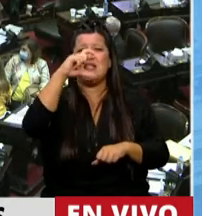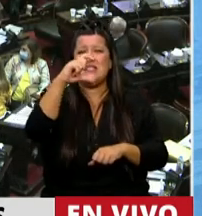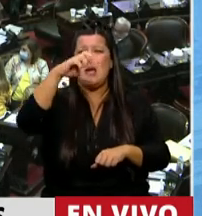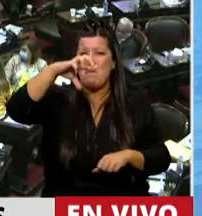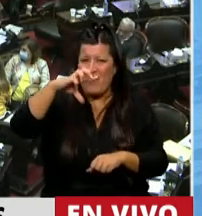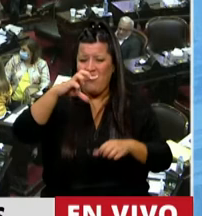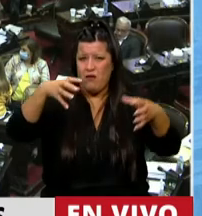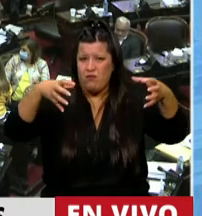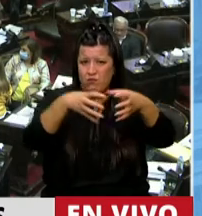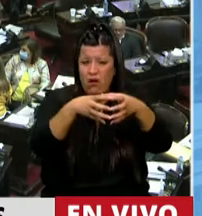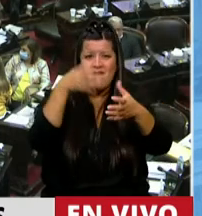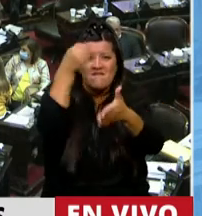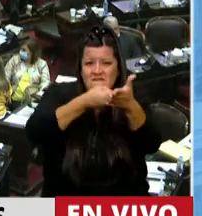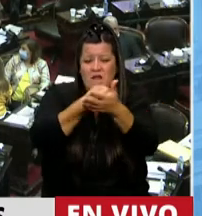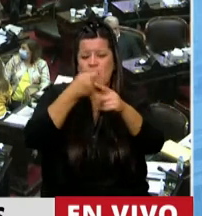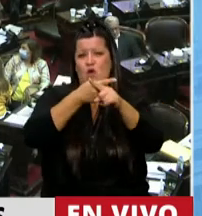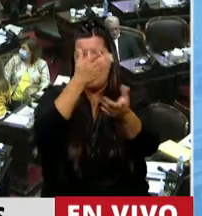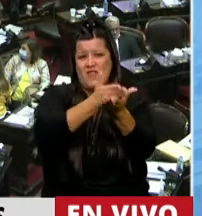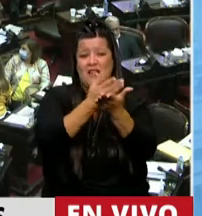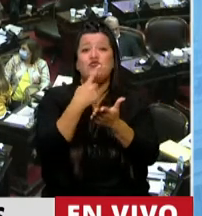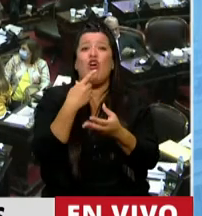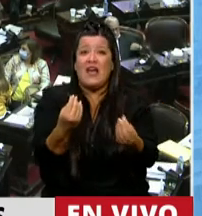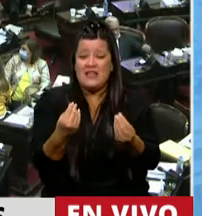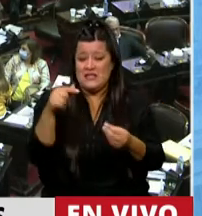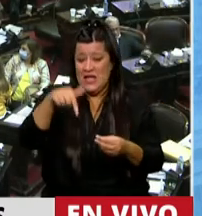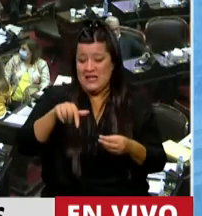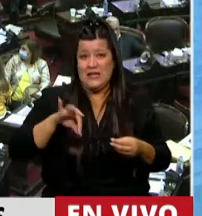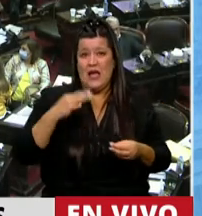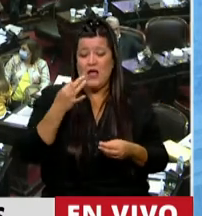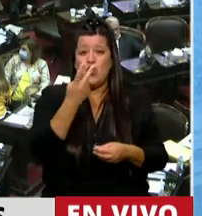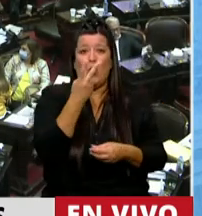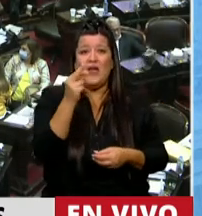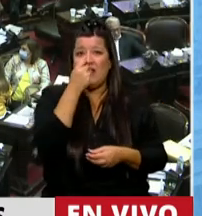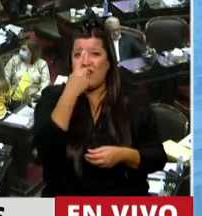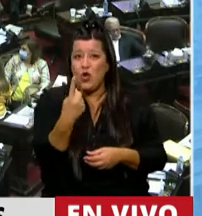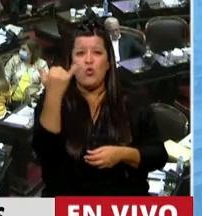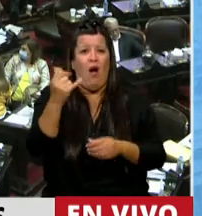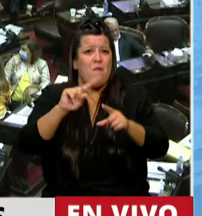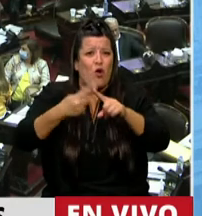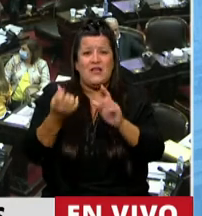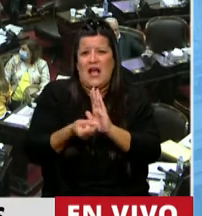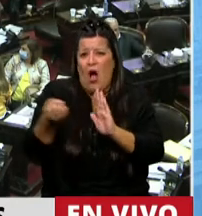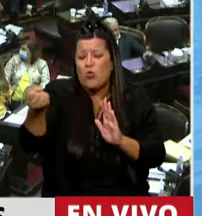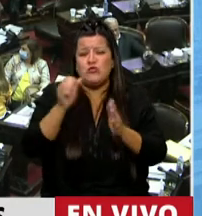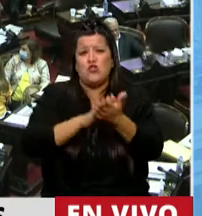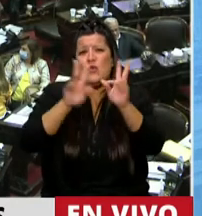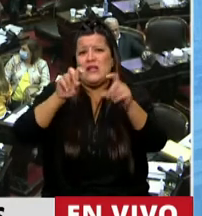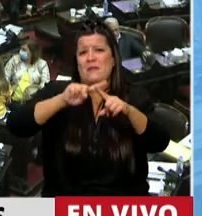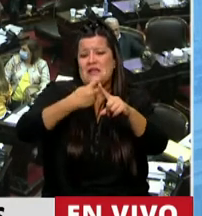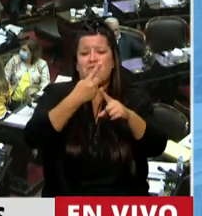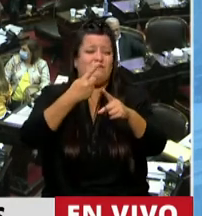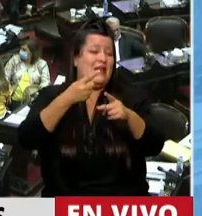nucleados, pelean por sus derechos. Dice, el nuevo año arrancó con políticas de ajuste dentro del sector de ciencia y tecnología.